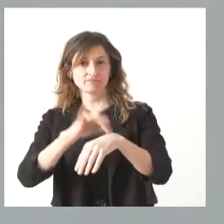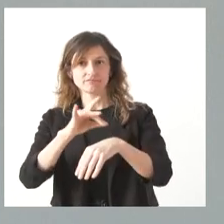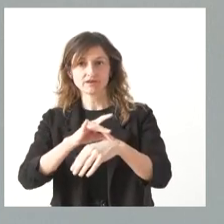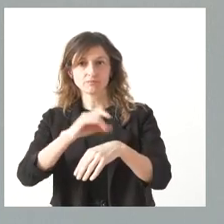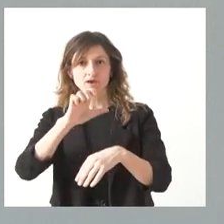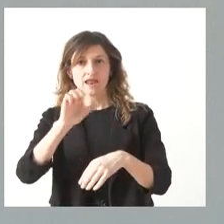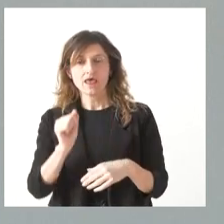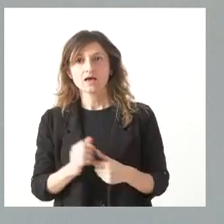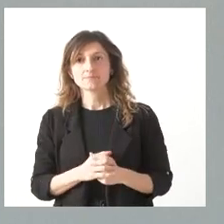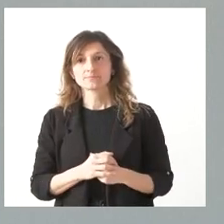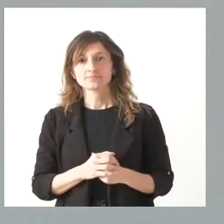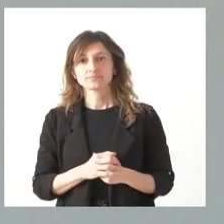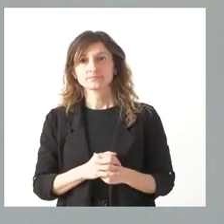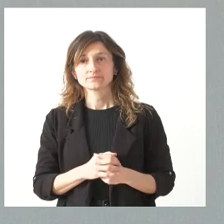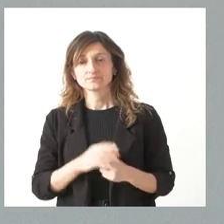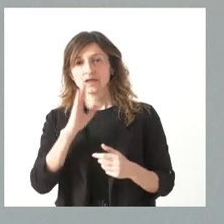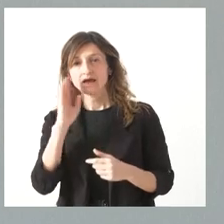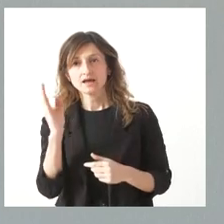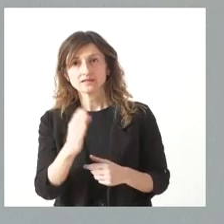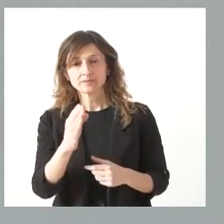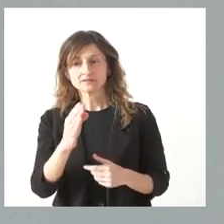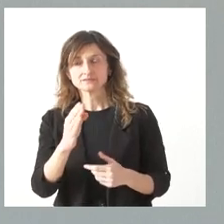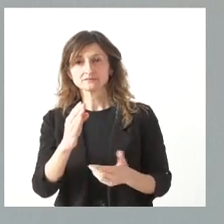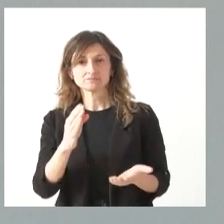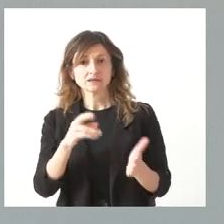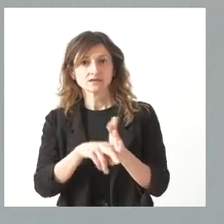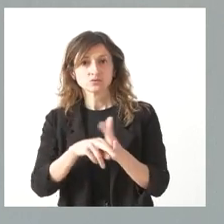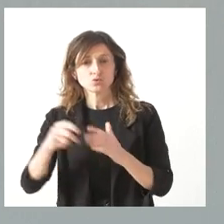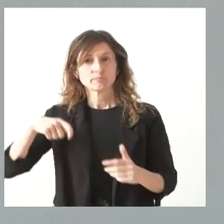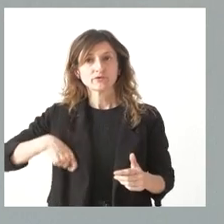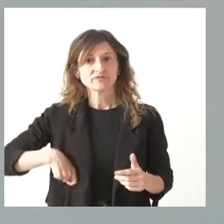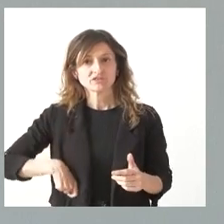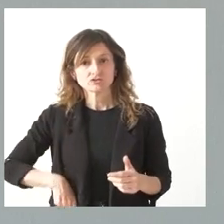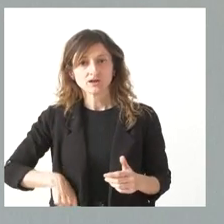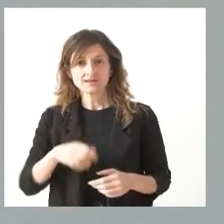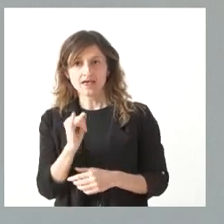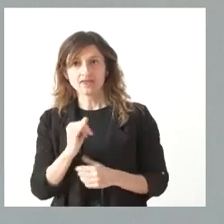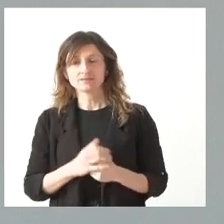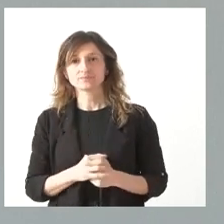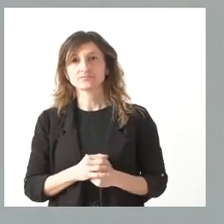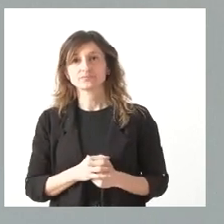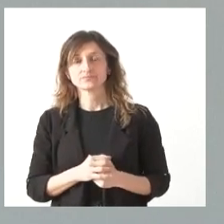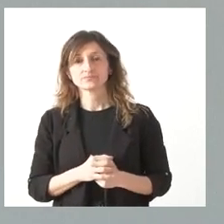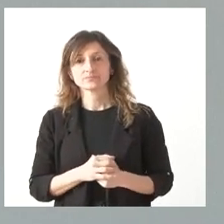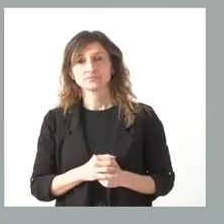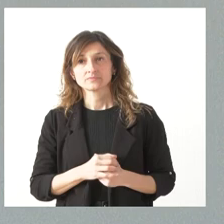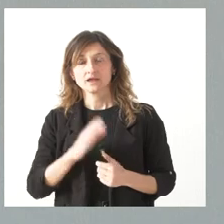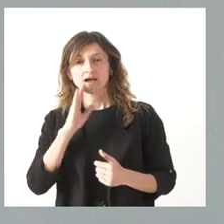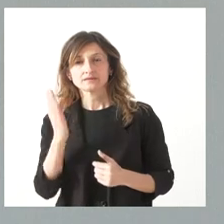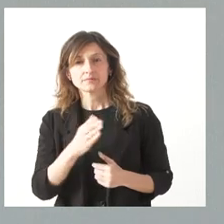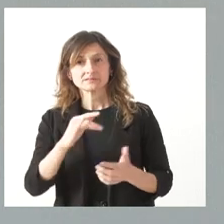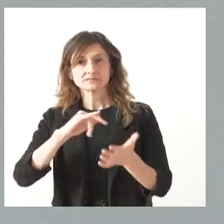de ELA a través de los medios profesionales de los que disponemos y, por tanto, a través del sistema